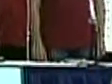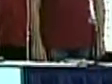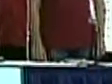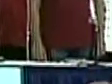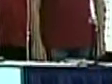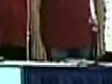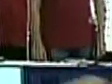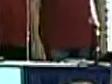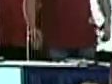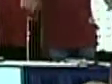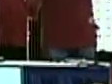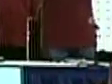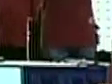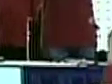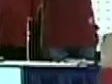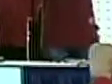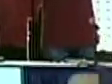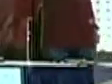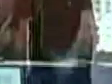soberana